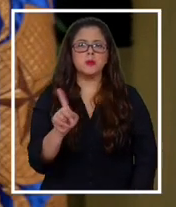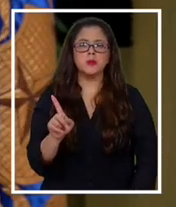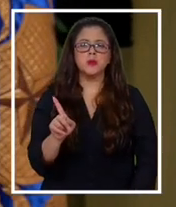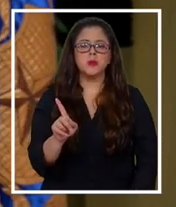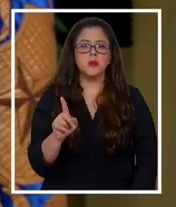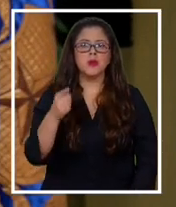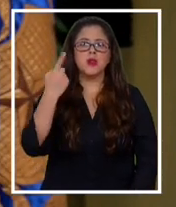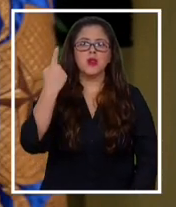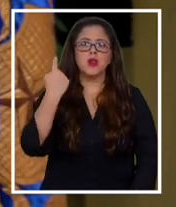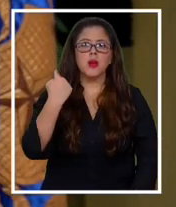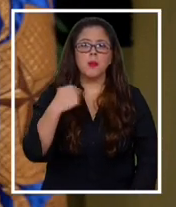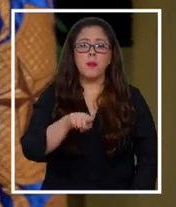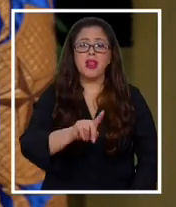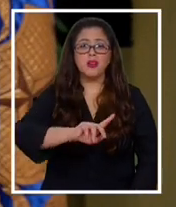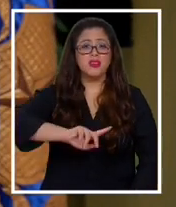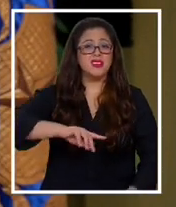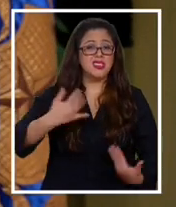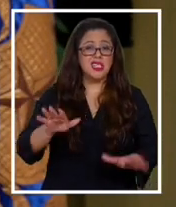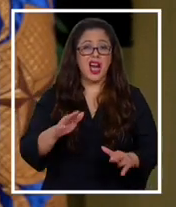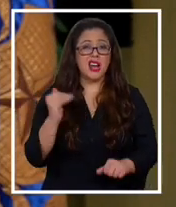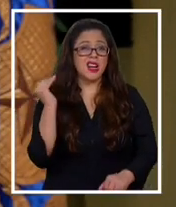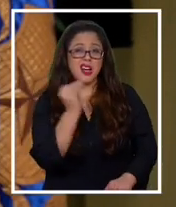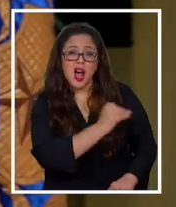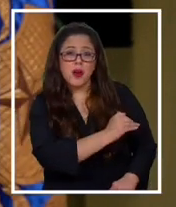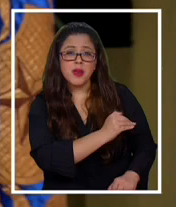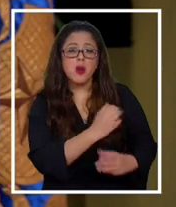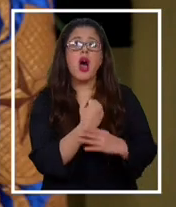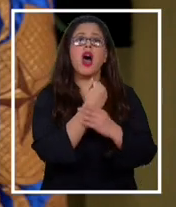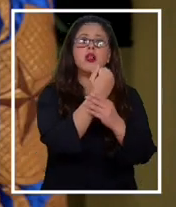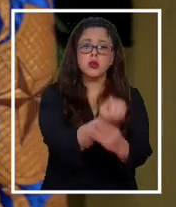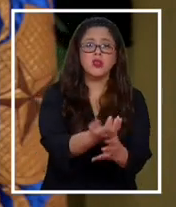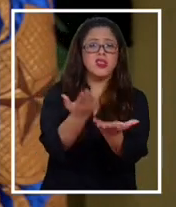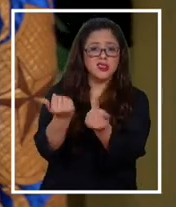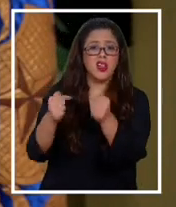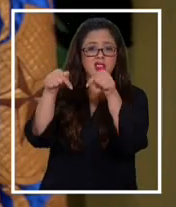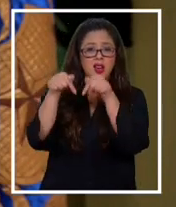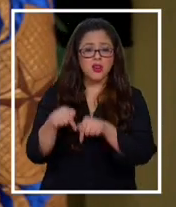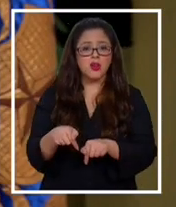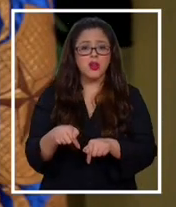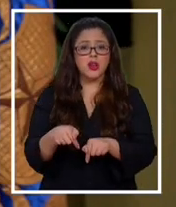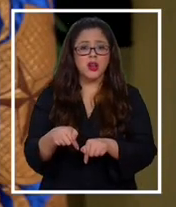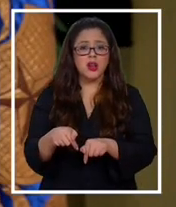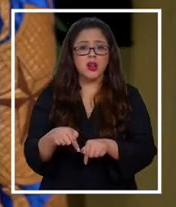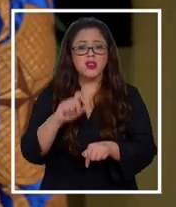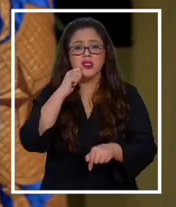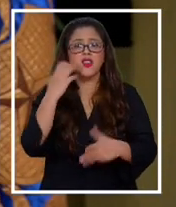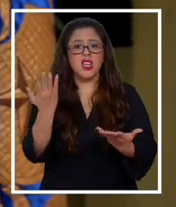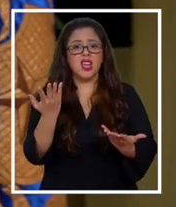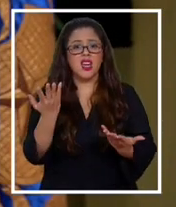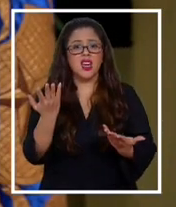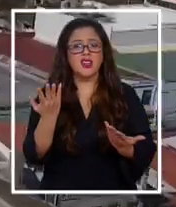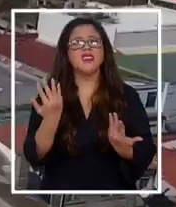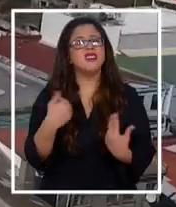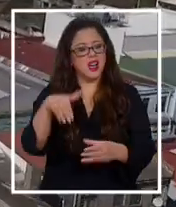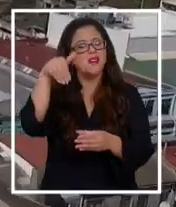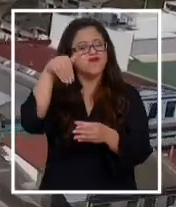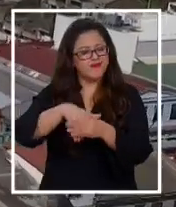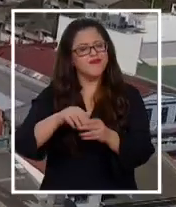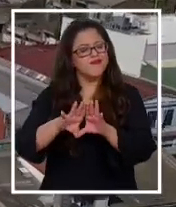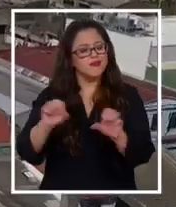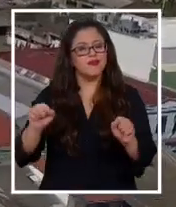la inmediatez de la ayuda, la necesidad de una ayuda ahora predominó en nuestra votación.